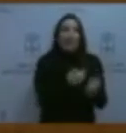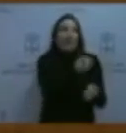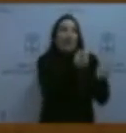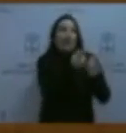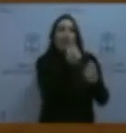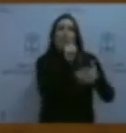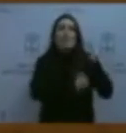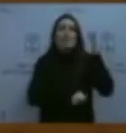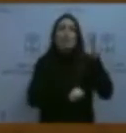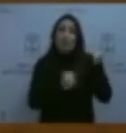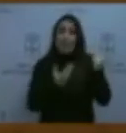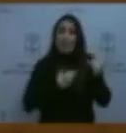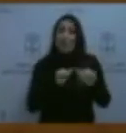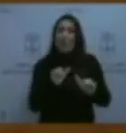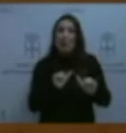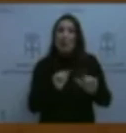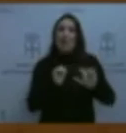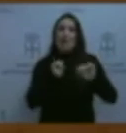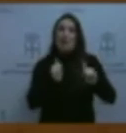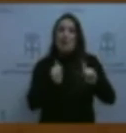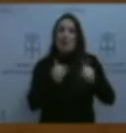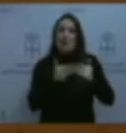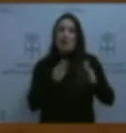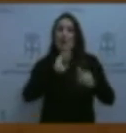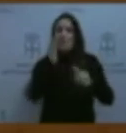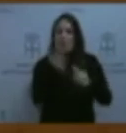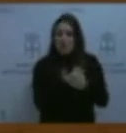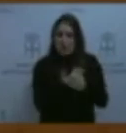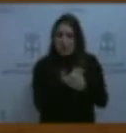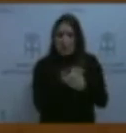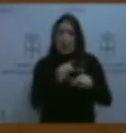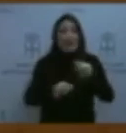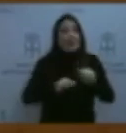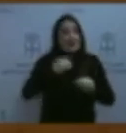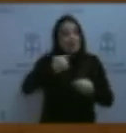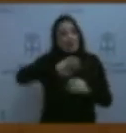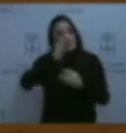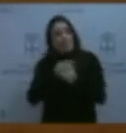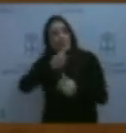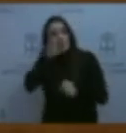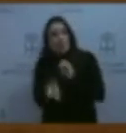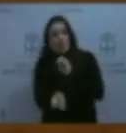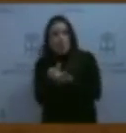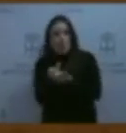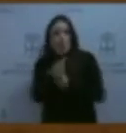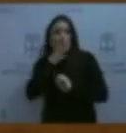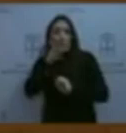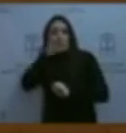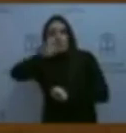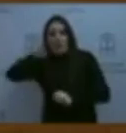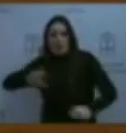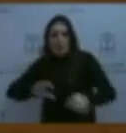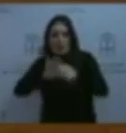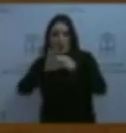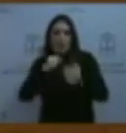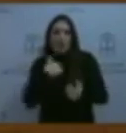licencia, inicia un expediente que se resuelve y posteriormente inicia otro derivado de otra denuncia. Me gustaría